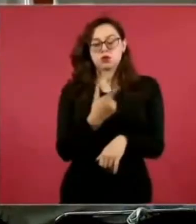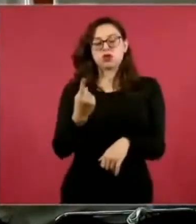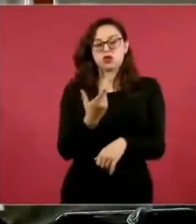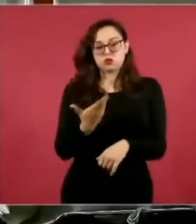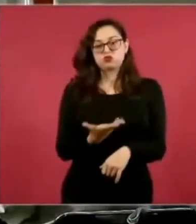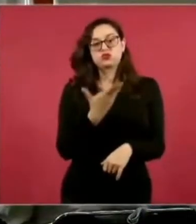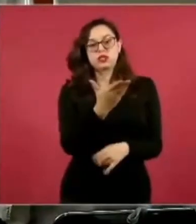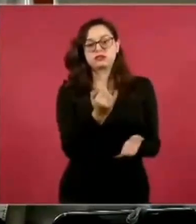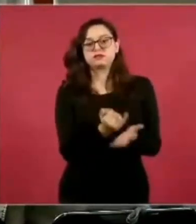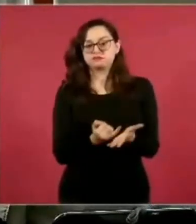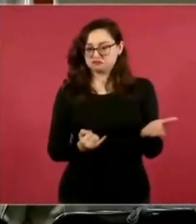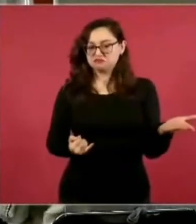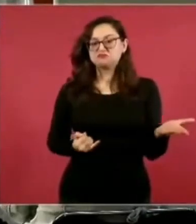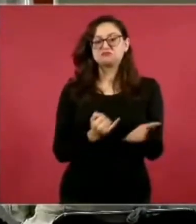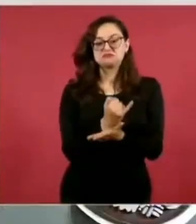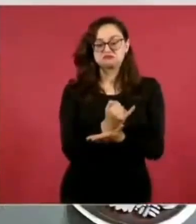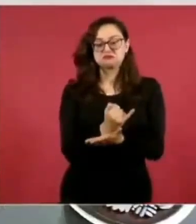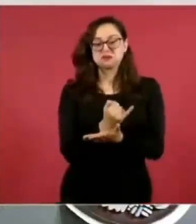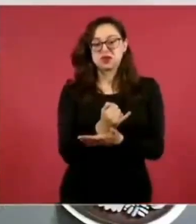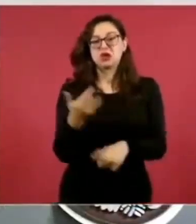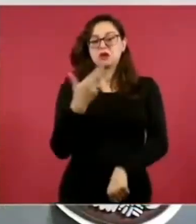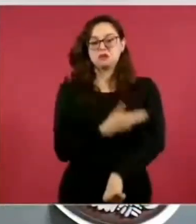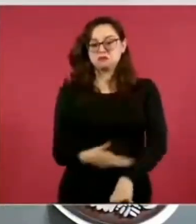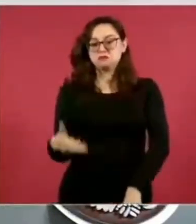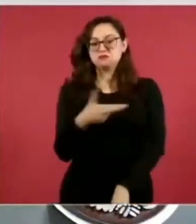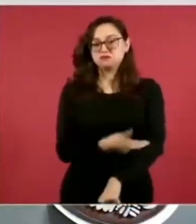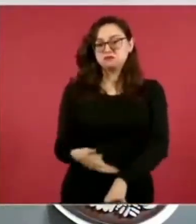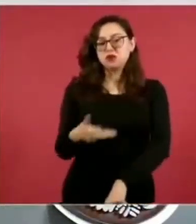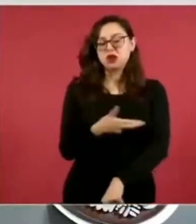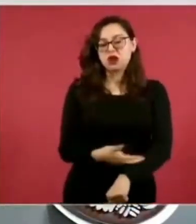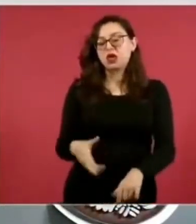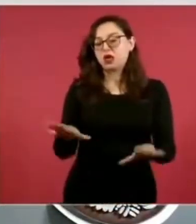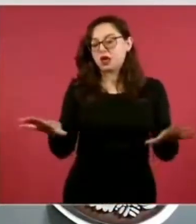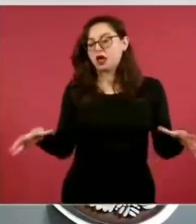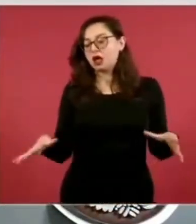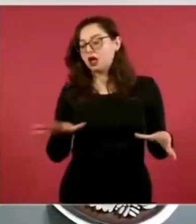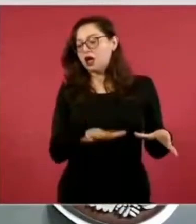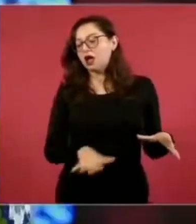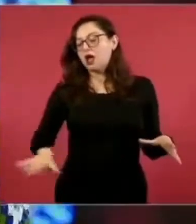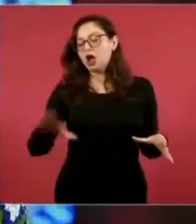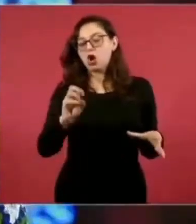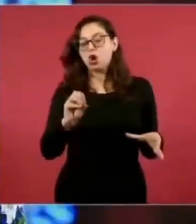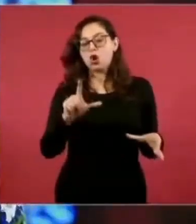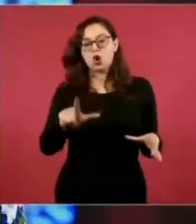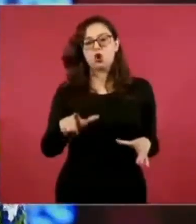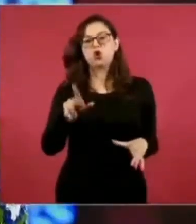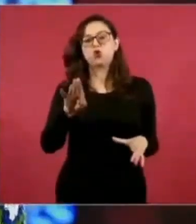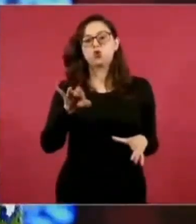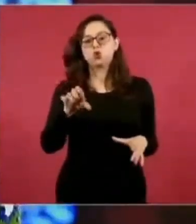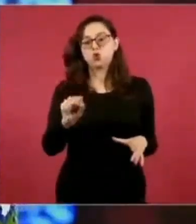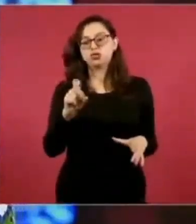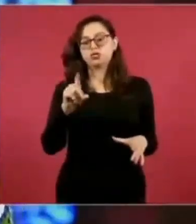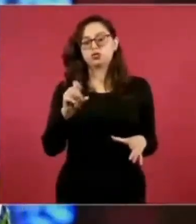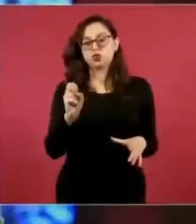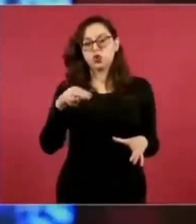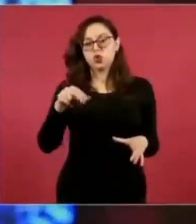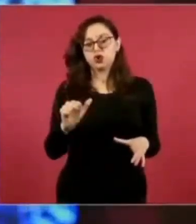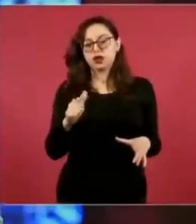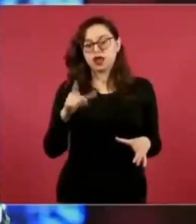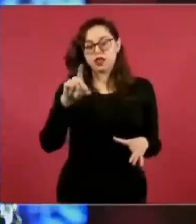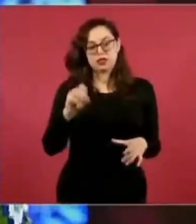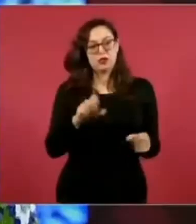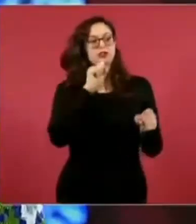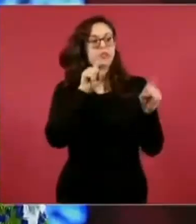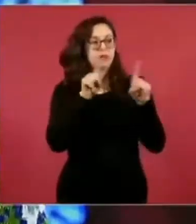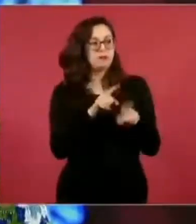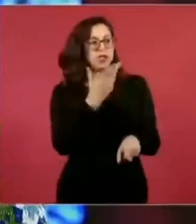de hacer posible la regularización de la colonia Luis Donaldo Colosio. Eso es parte también del gran legado que